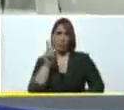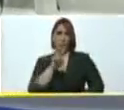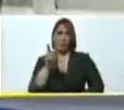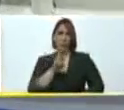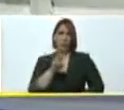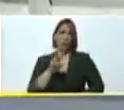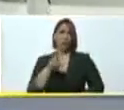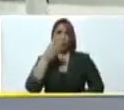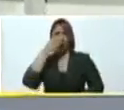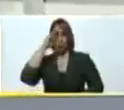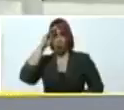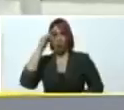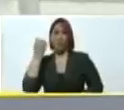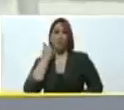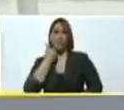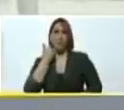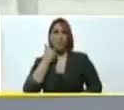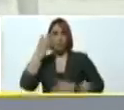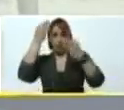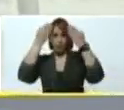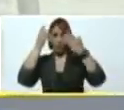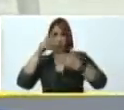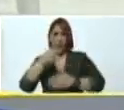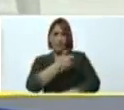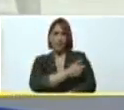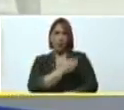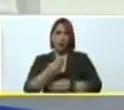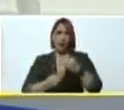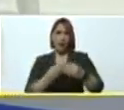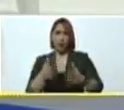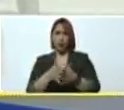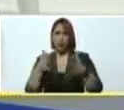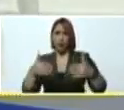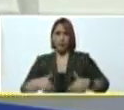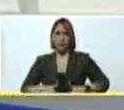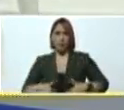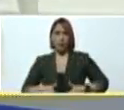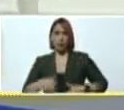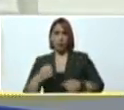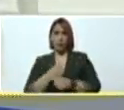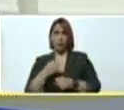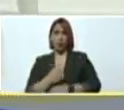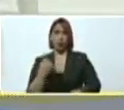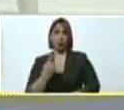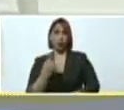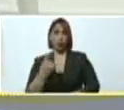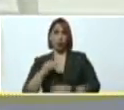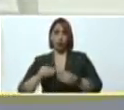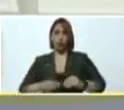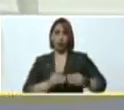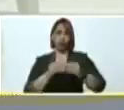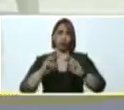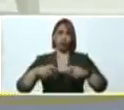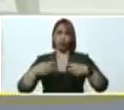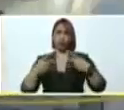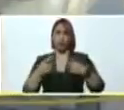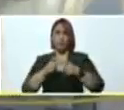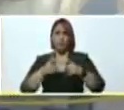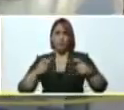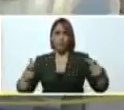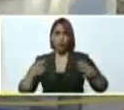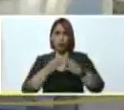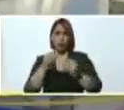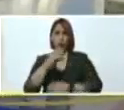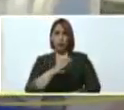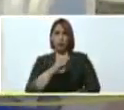cubanos a las enfermeras a las vacunadoras que han hecho un gran esfuerzo y esta obra presidente no es solo una remodelación se ha ampliado todo el